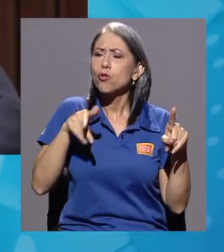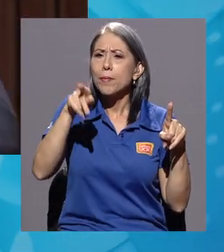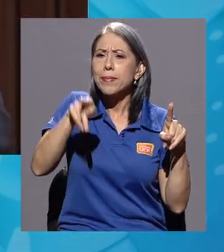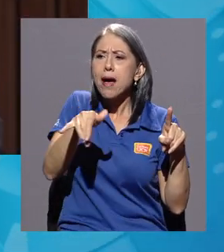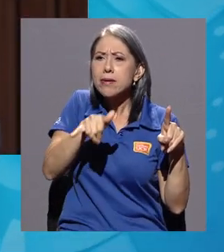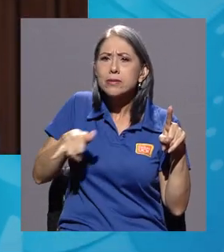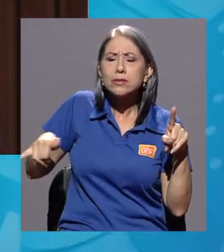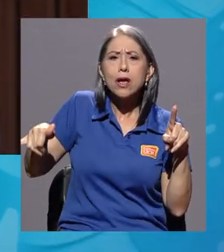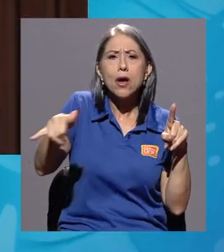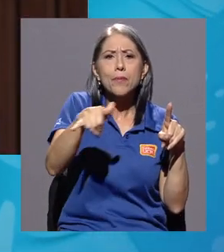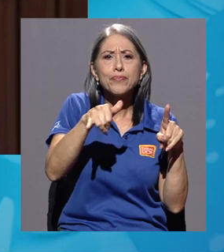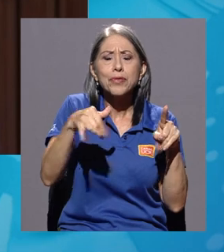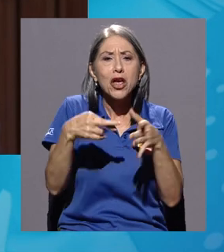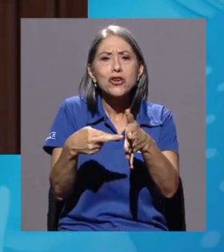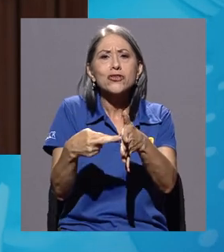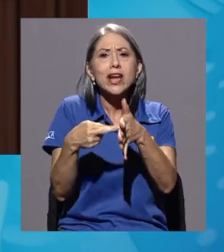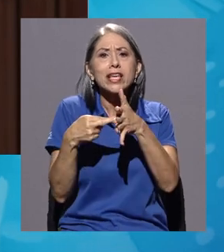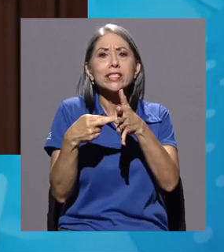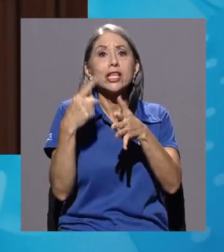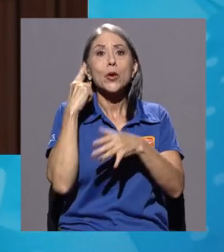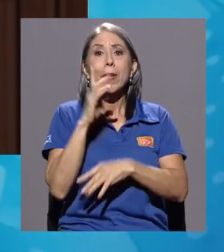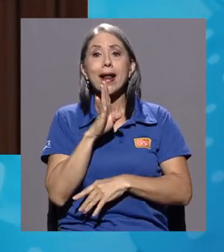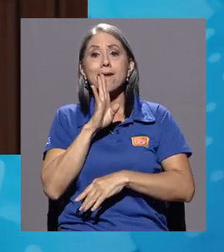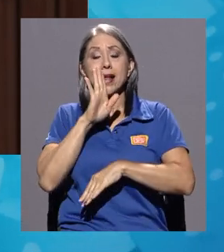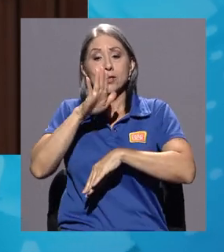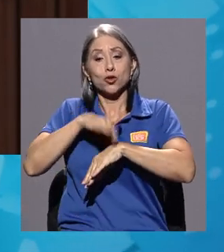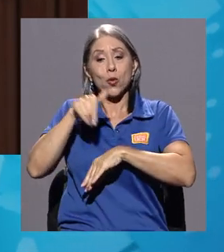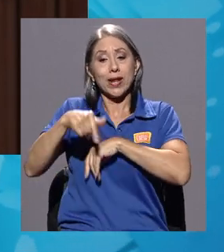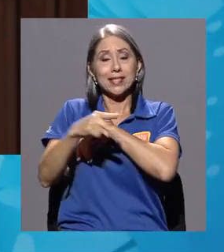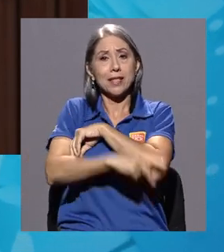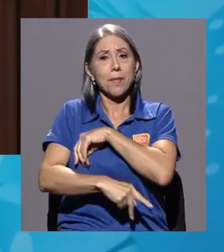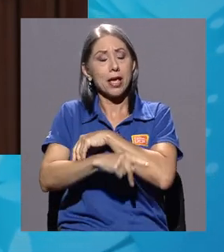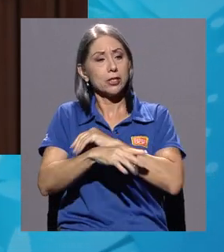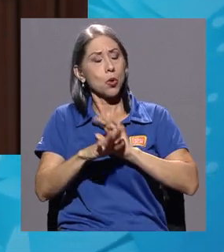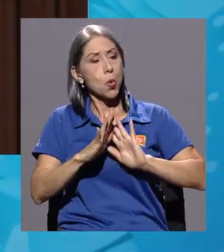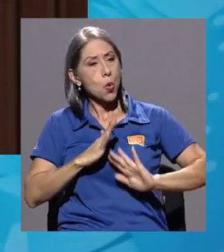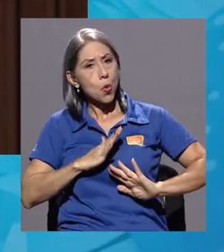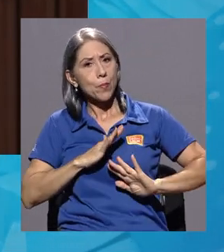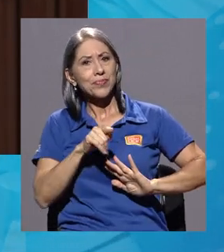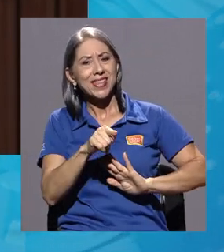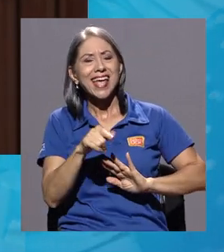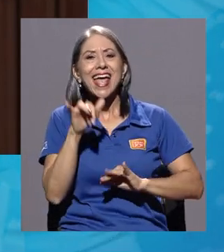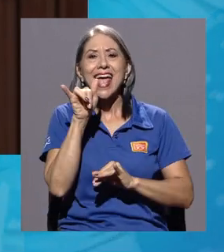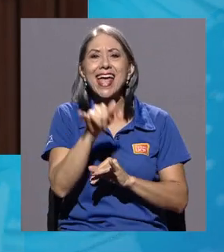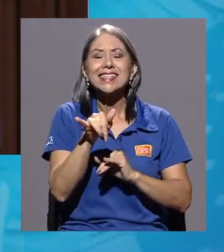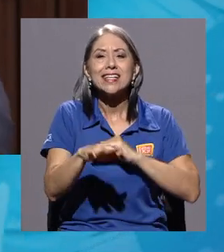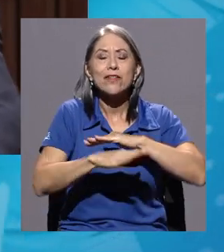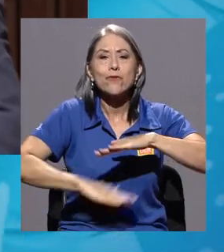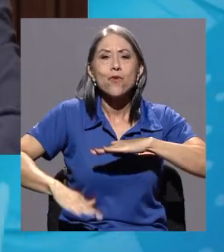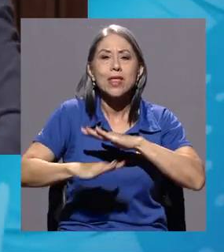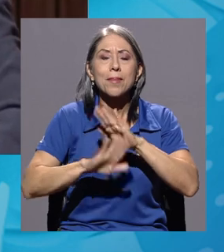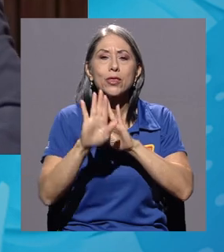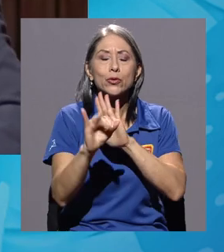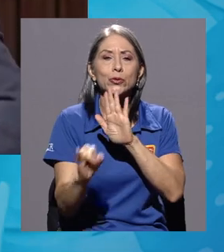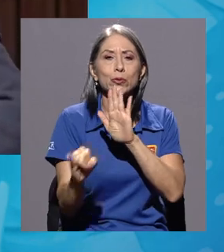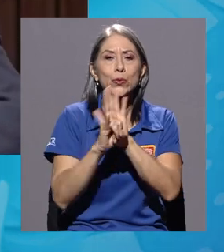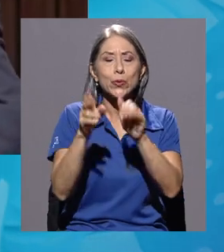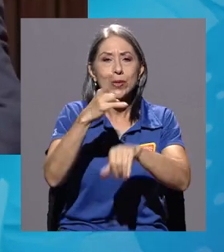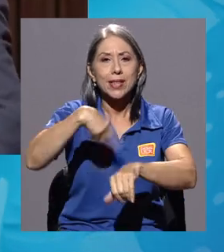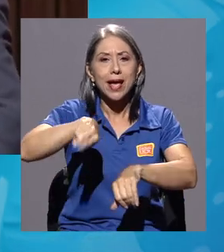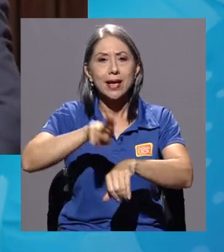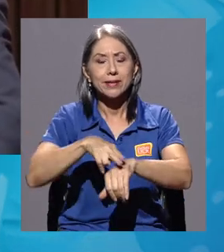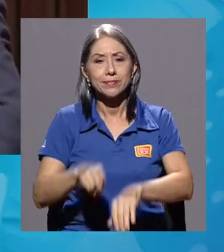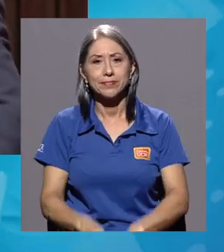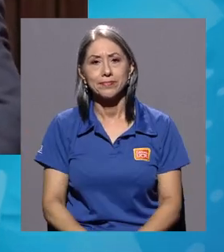requisito para referirse a este país y pasó a ser el fundamento de su identidad